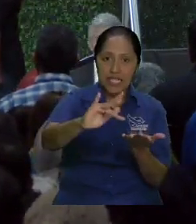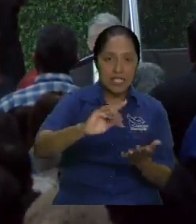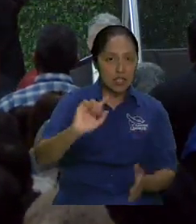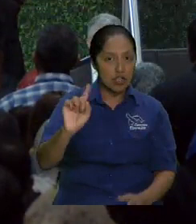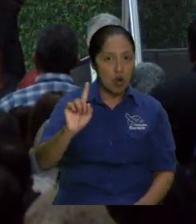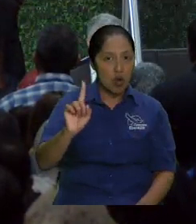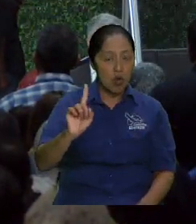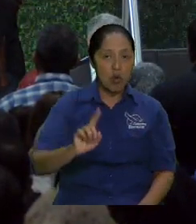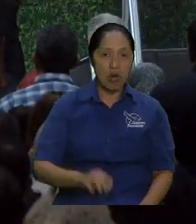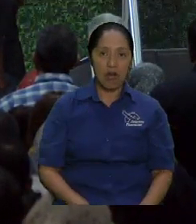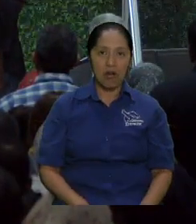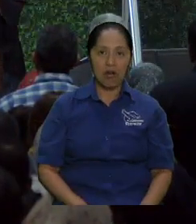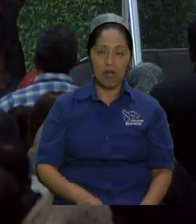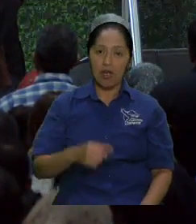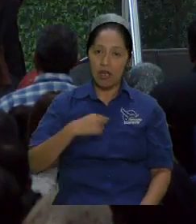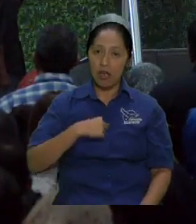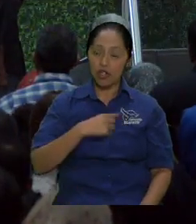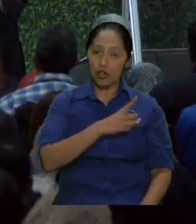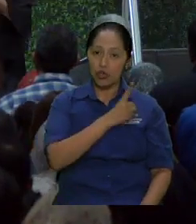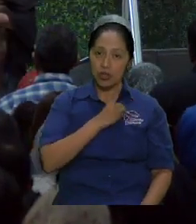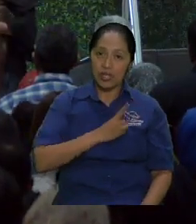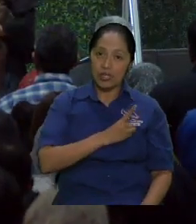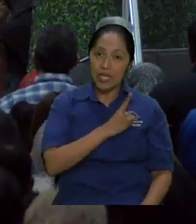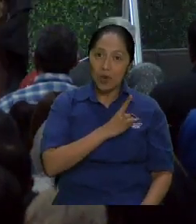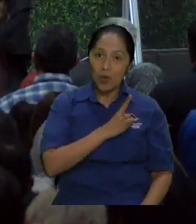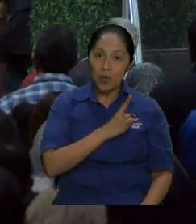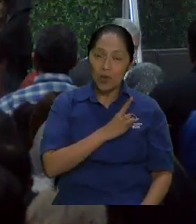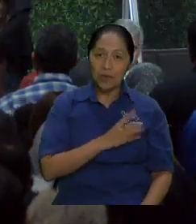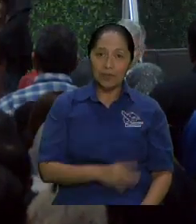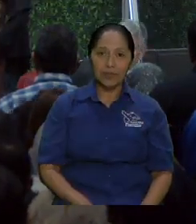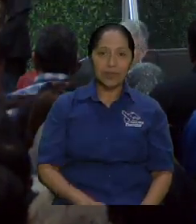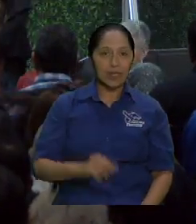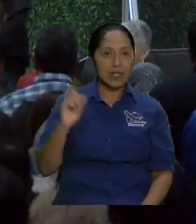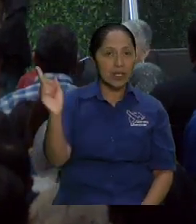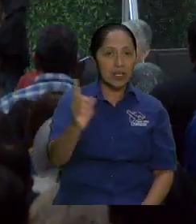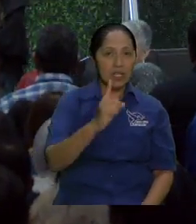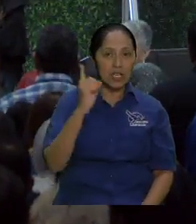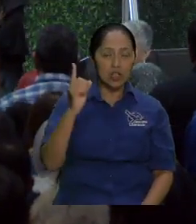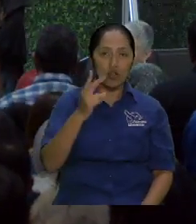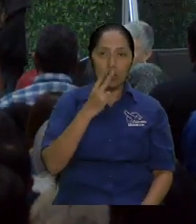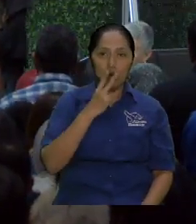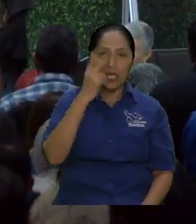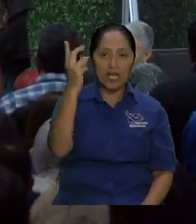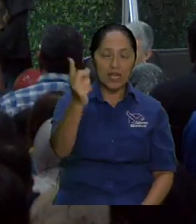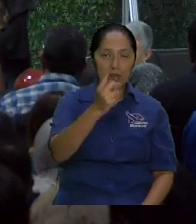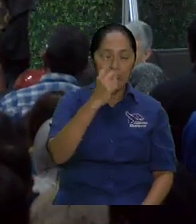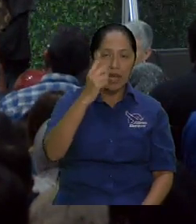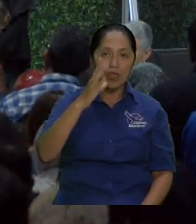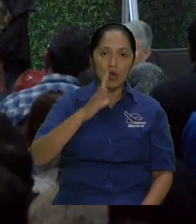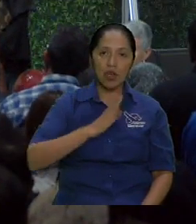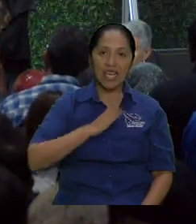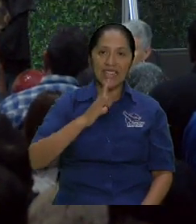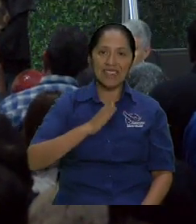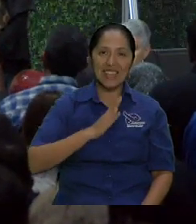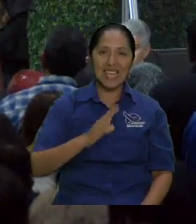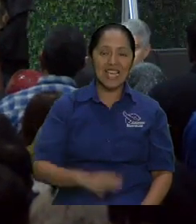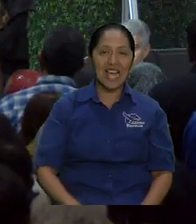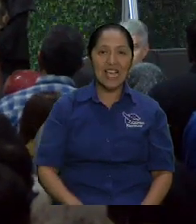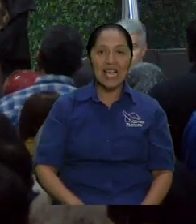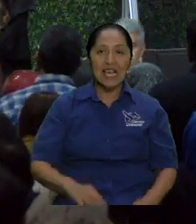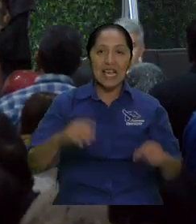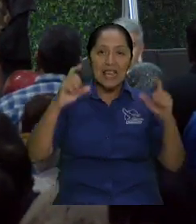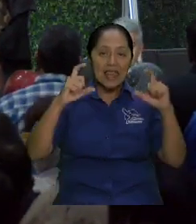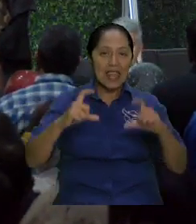es que todo aquel que tenga la capacidad y el anhelo el amor suficiente